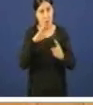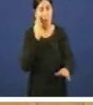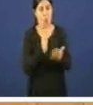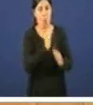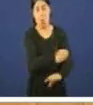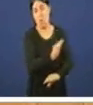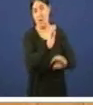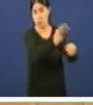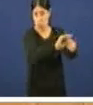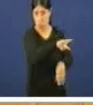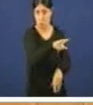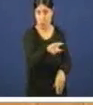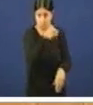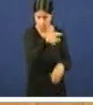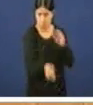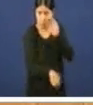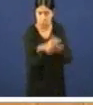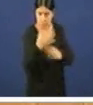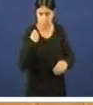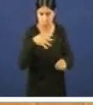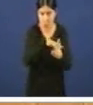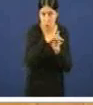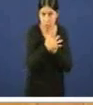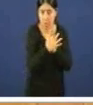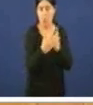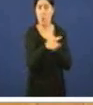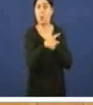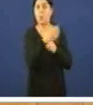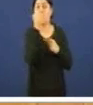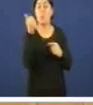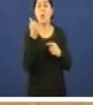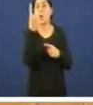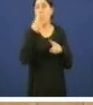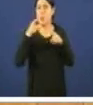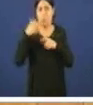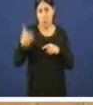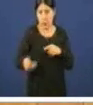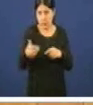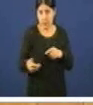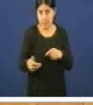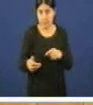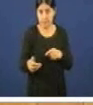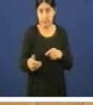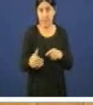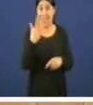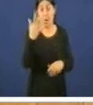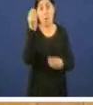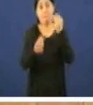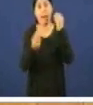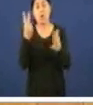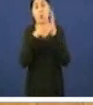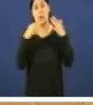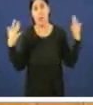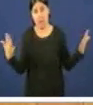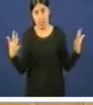este escenario nos relato de efeitos que vostedes fixos que feu unha data fundamental 5 de maio do ano 2010